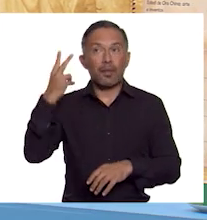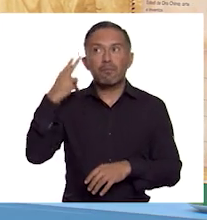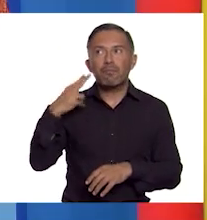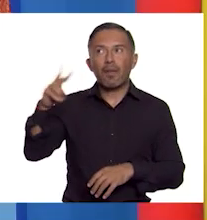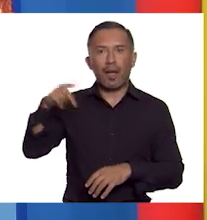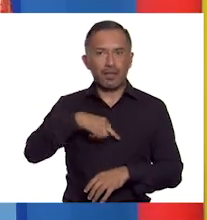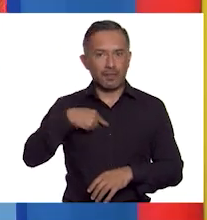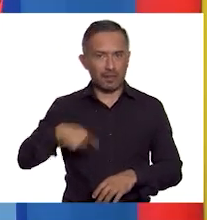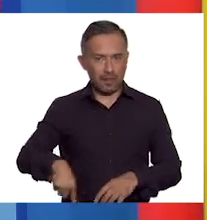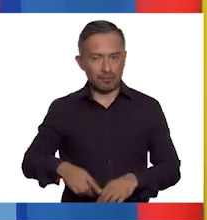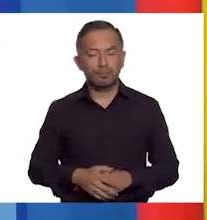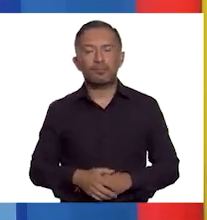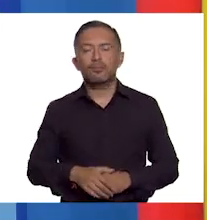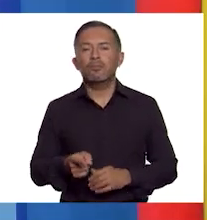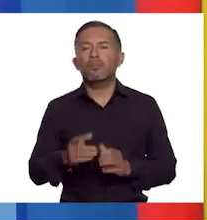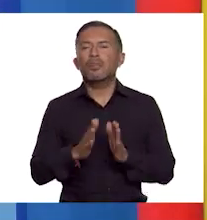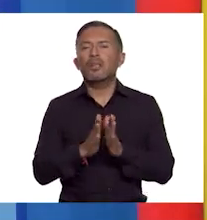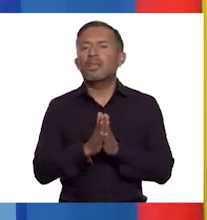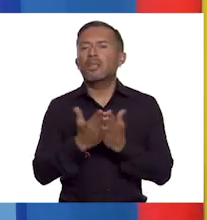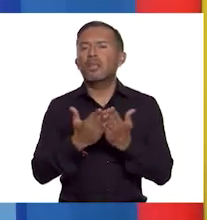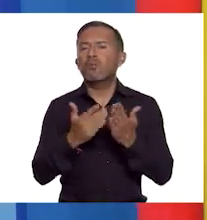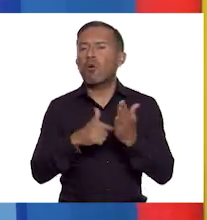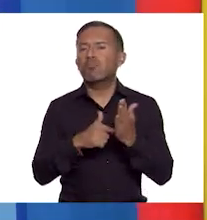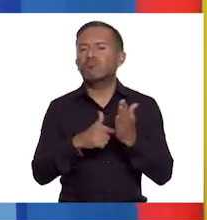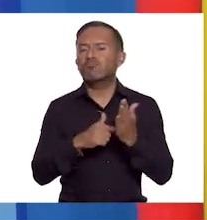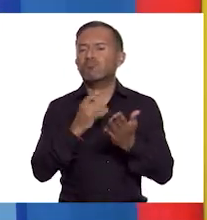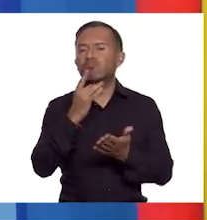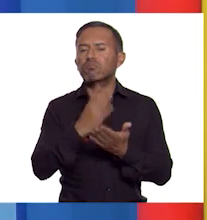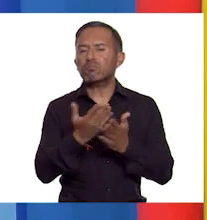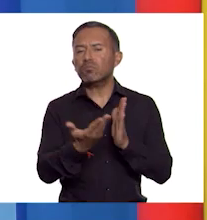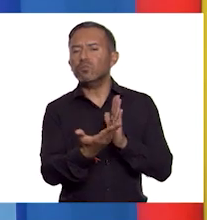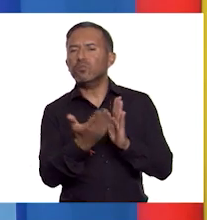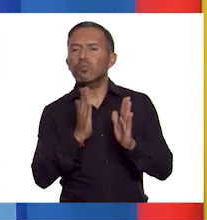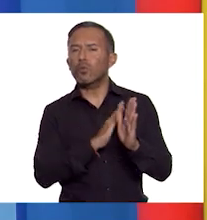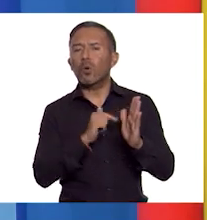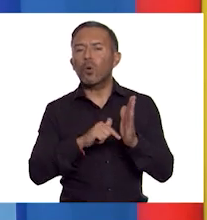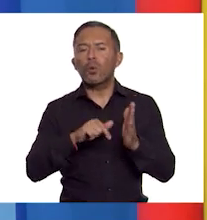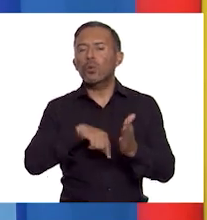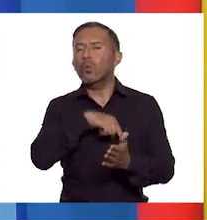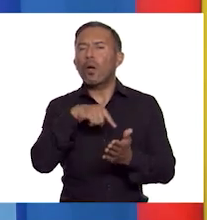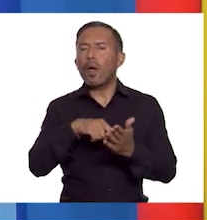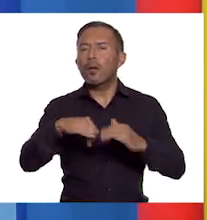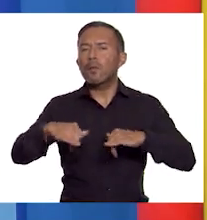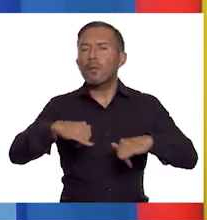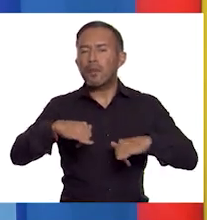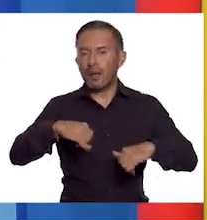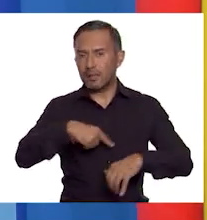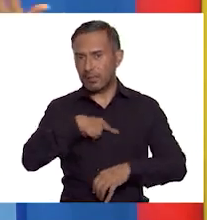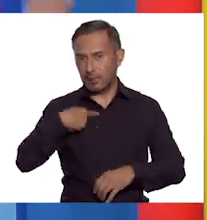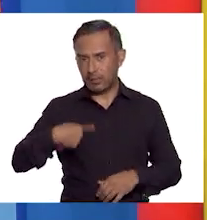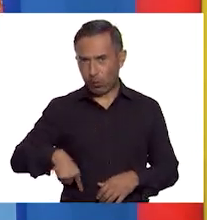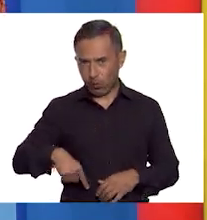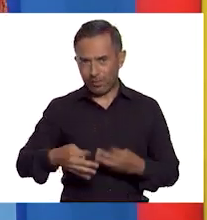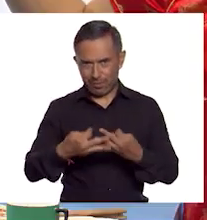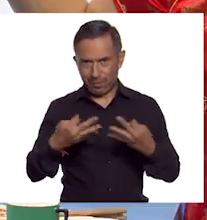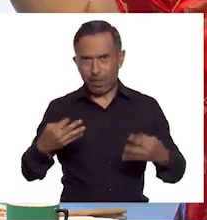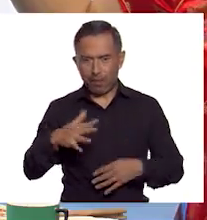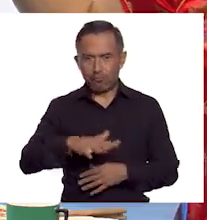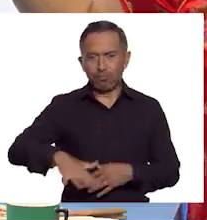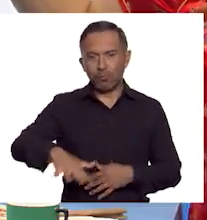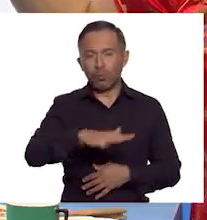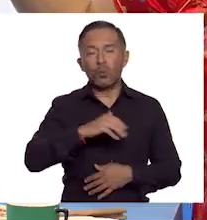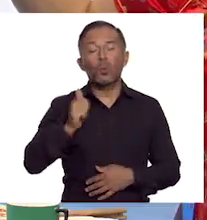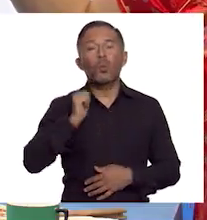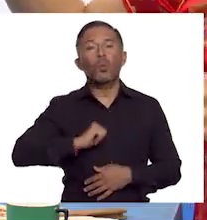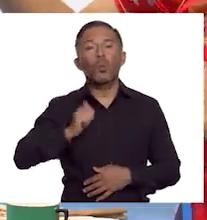Nuestro libro lo iniciaremos ubicando el territorio chino y su conformación durante el periodo conocido como la